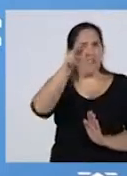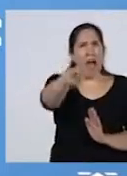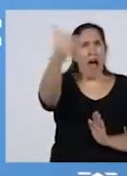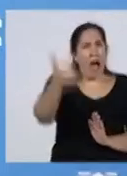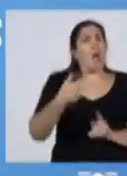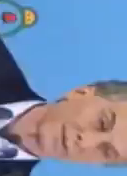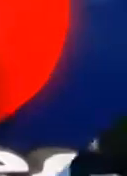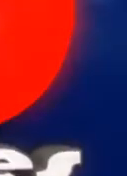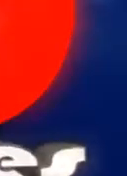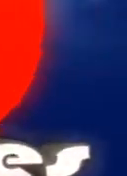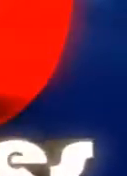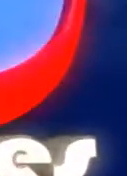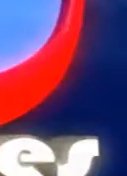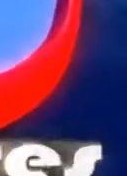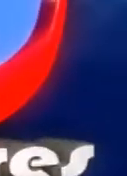primer día. Gracias.